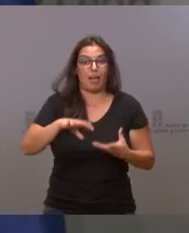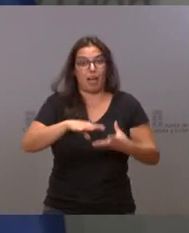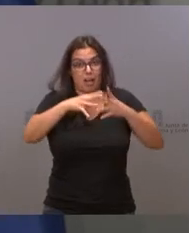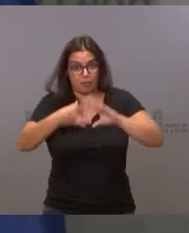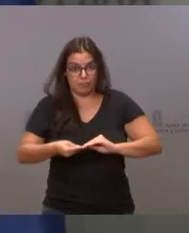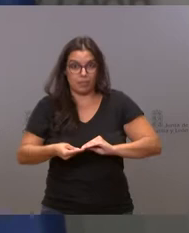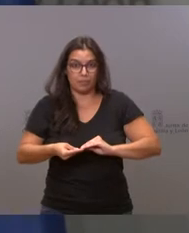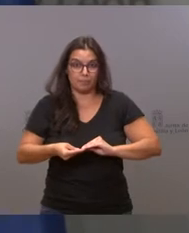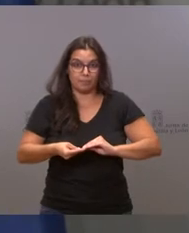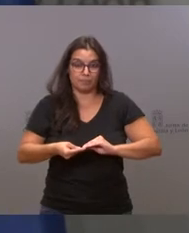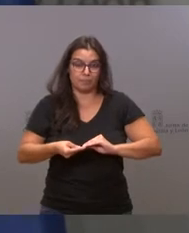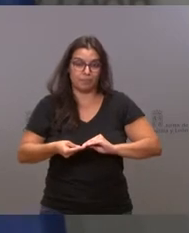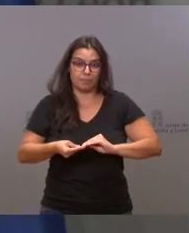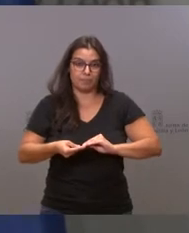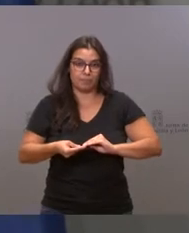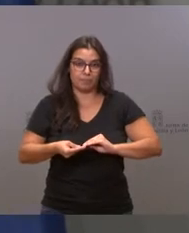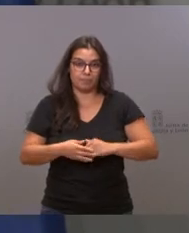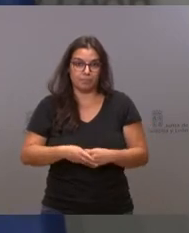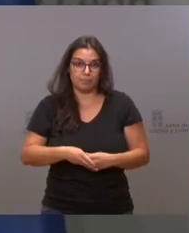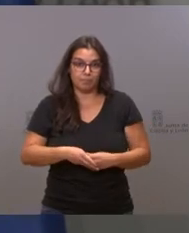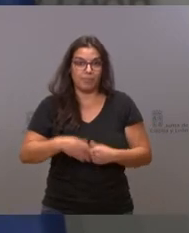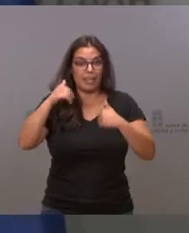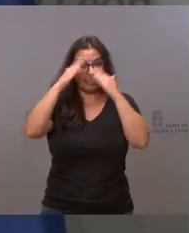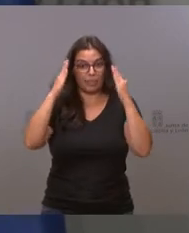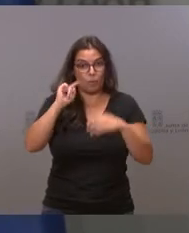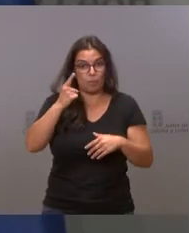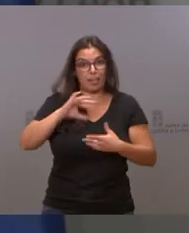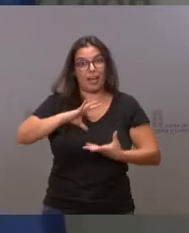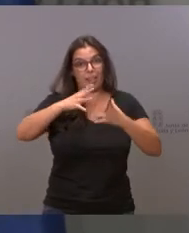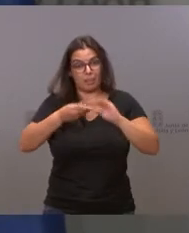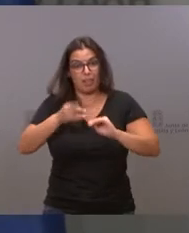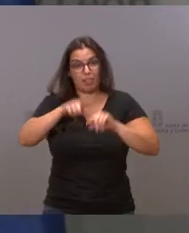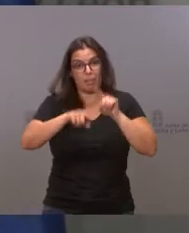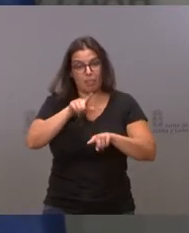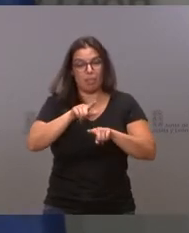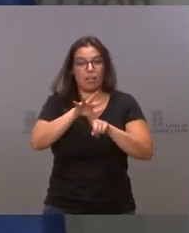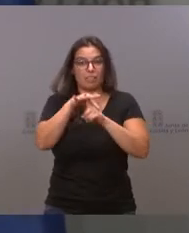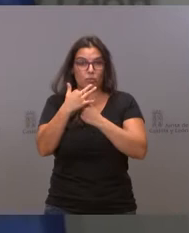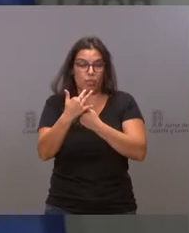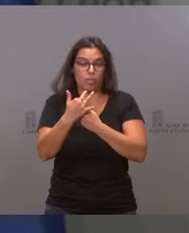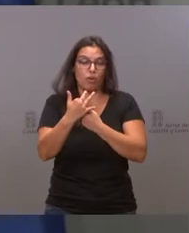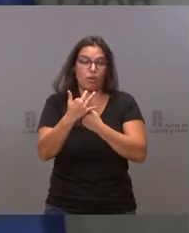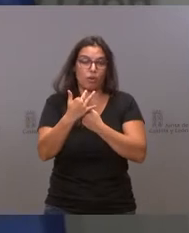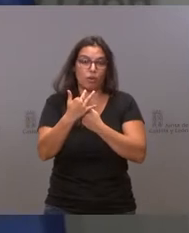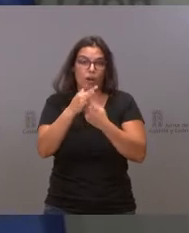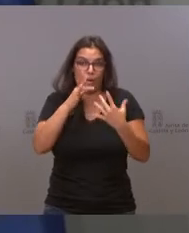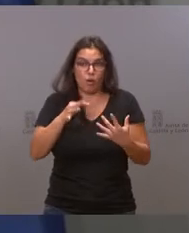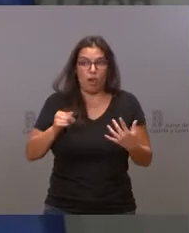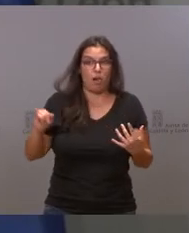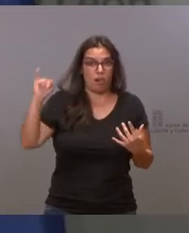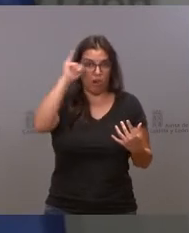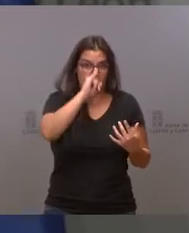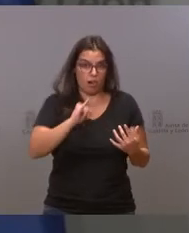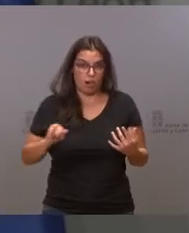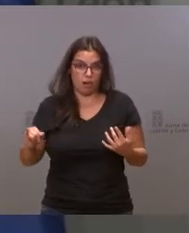nuestra atención primaria a las circunstancias en las que en este momento tenemos que